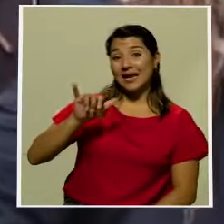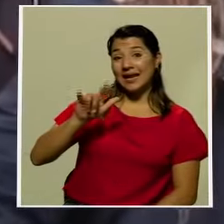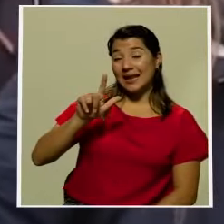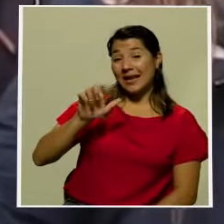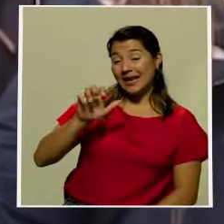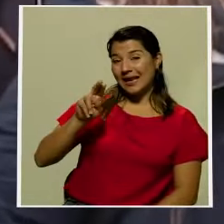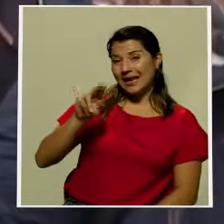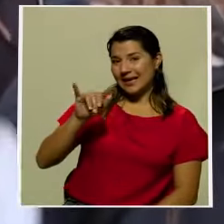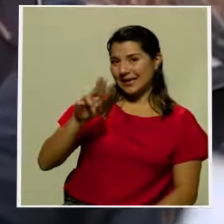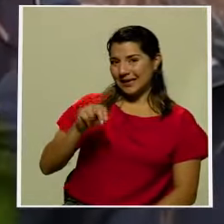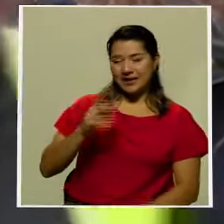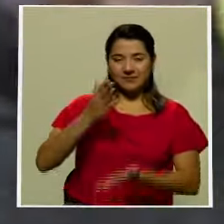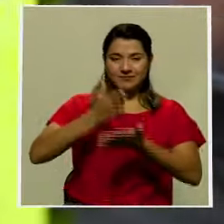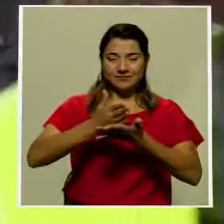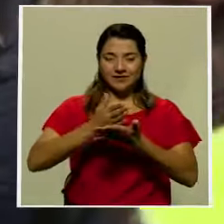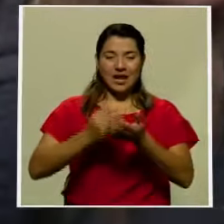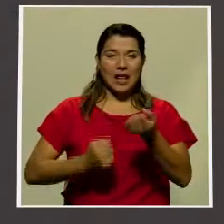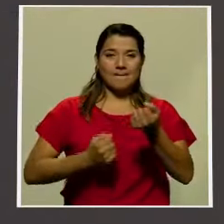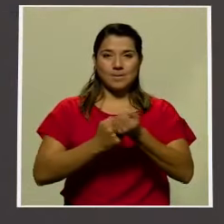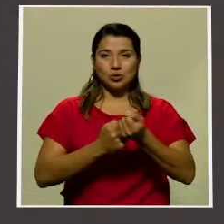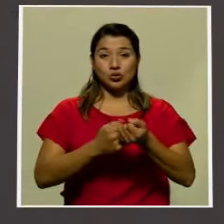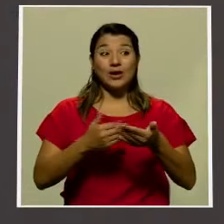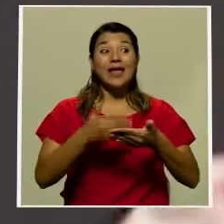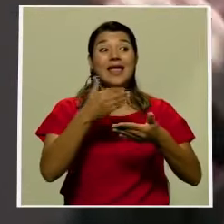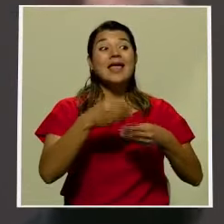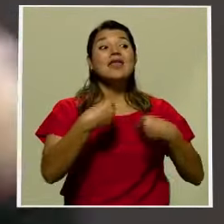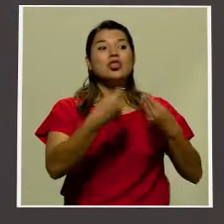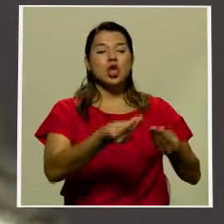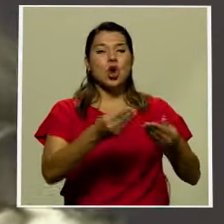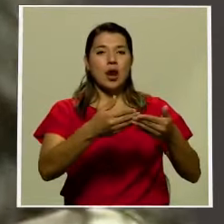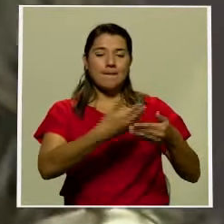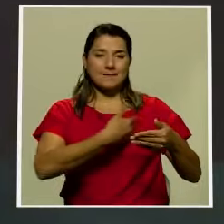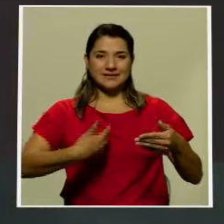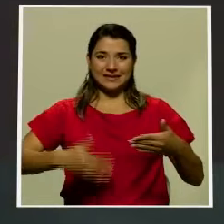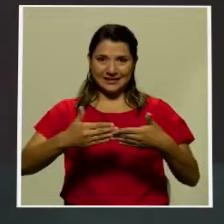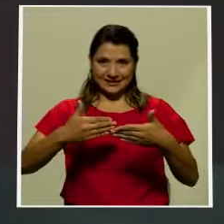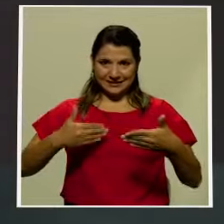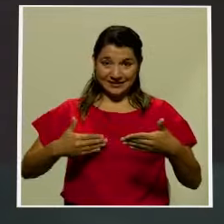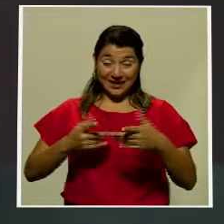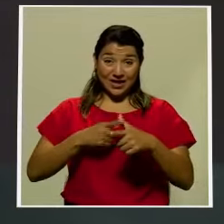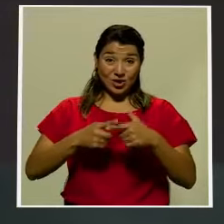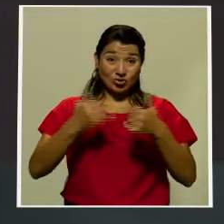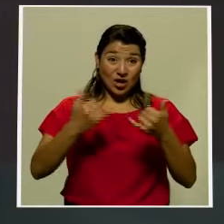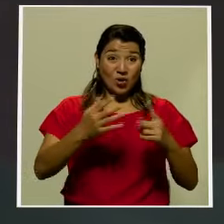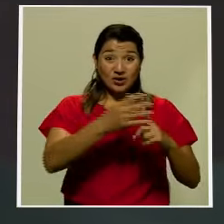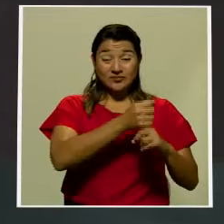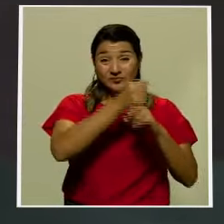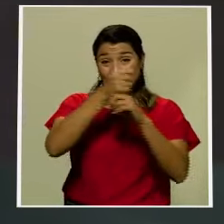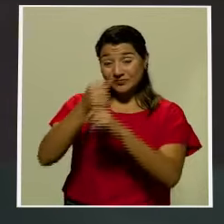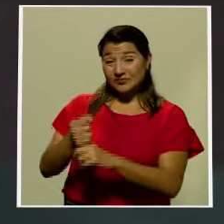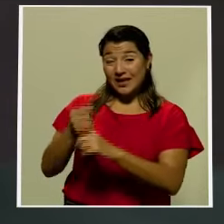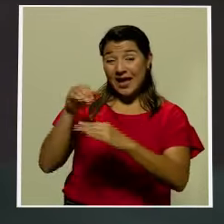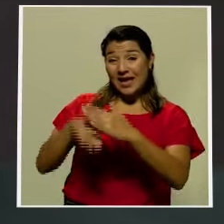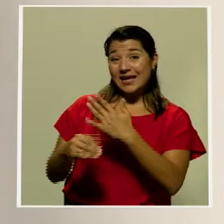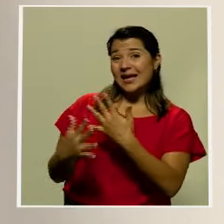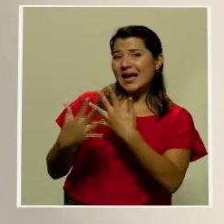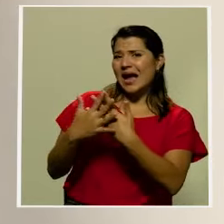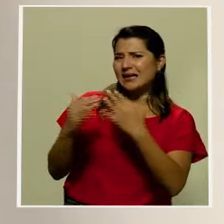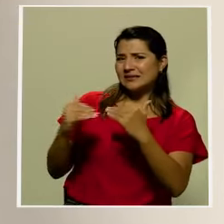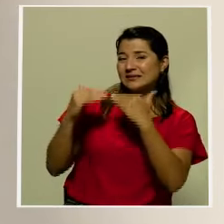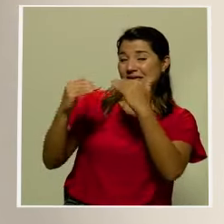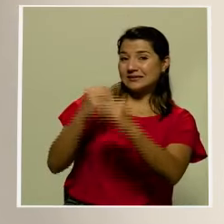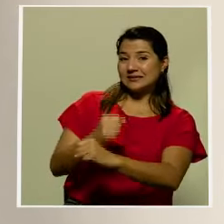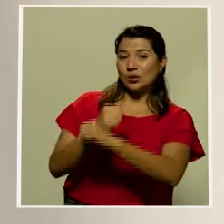había concedido a su predecesor Rafael Correa. Desde entonces, el australiano está recluido en la prisión londinense de alta seguridad de